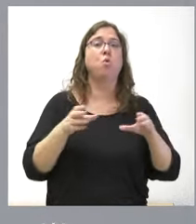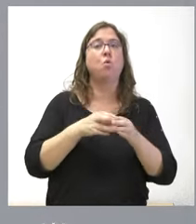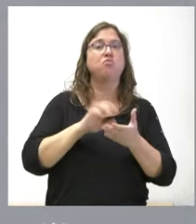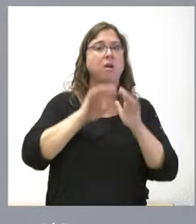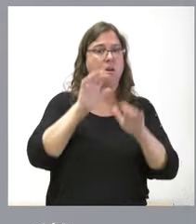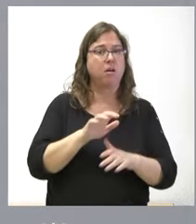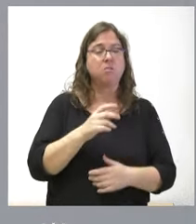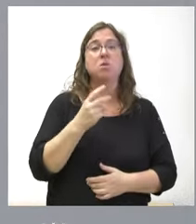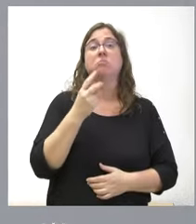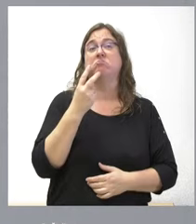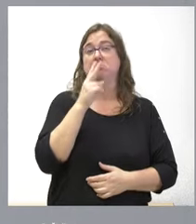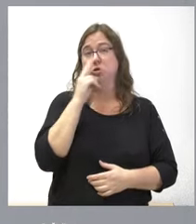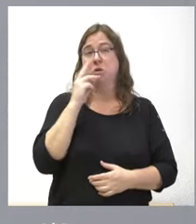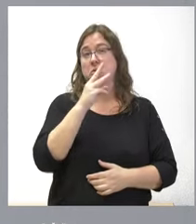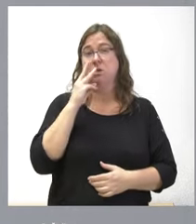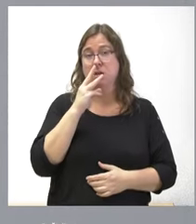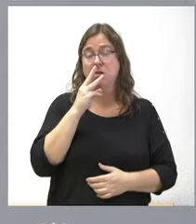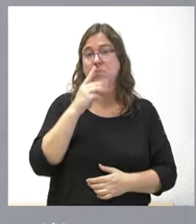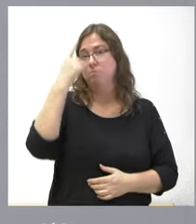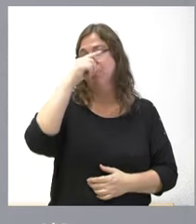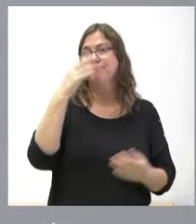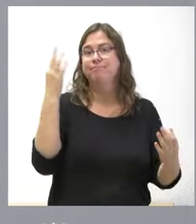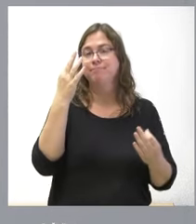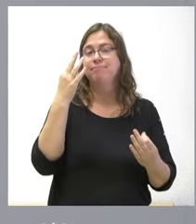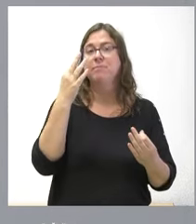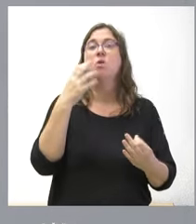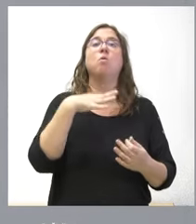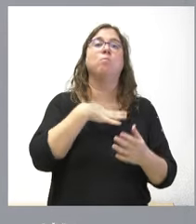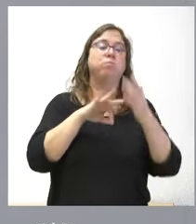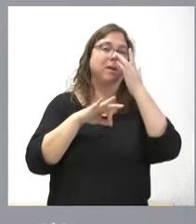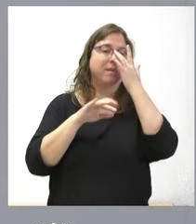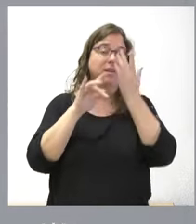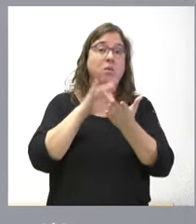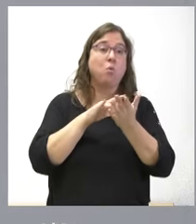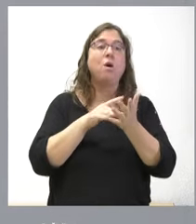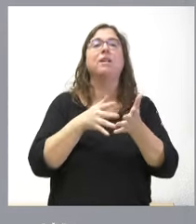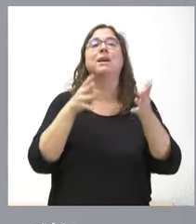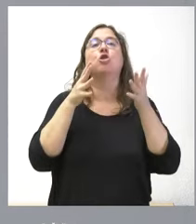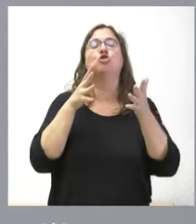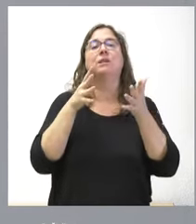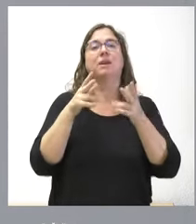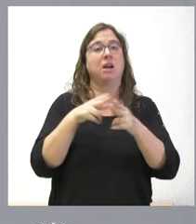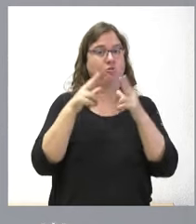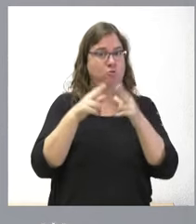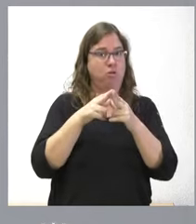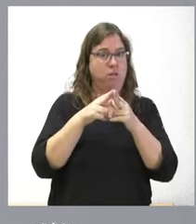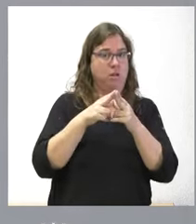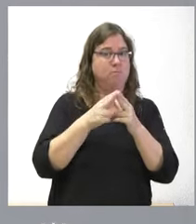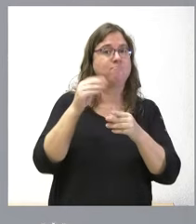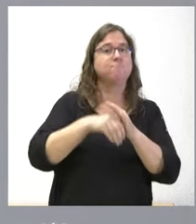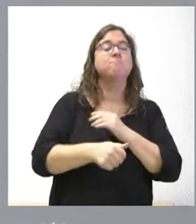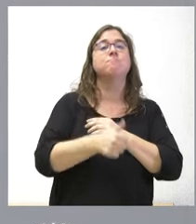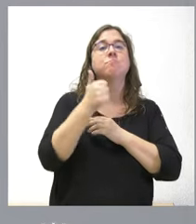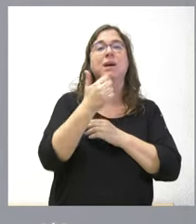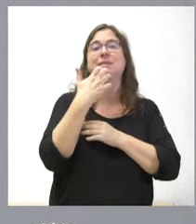estos dos tres últimos años saben que apenas se concentran en las consejerías más sociales y se concentran fundamentalmente en aquellos